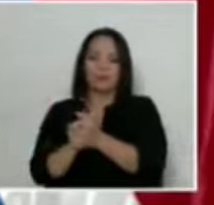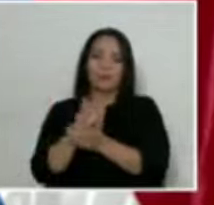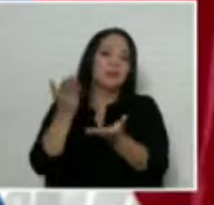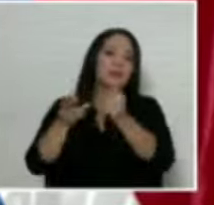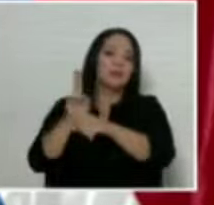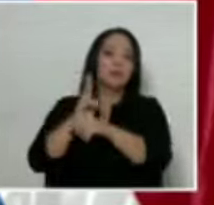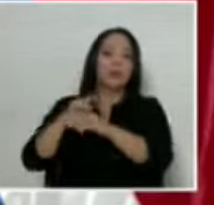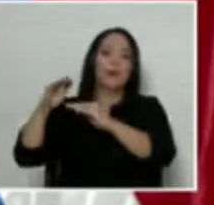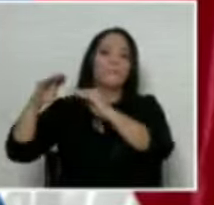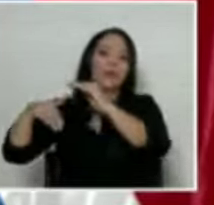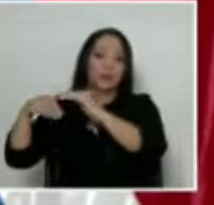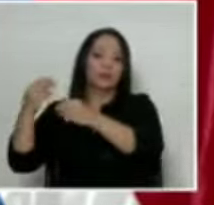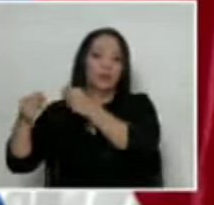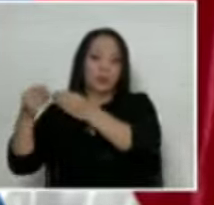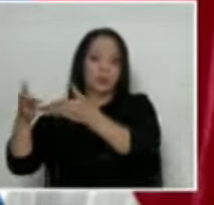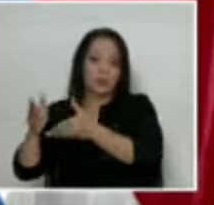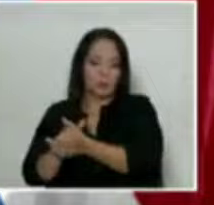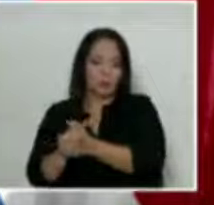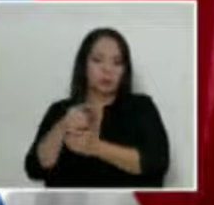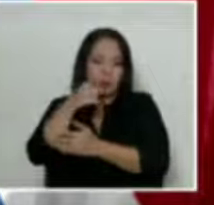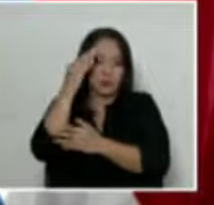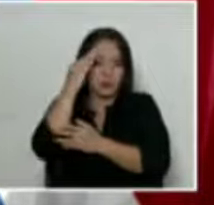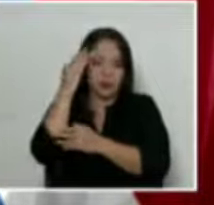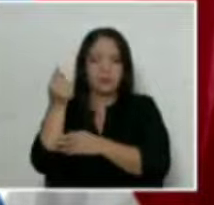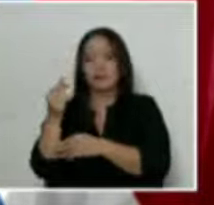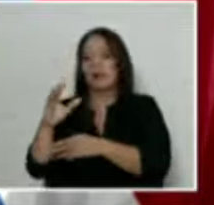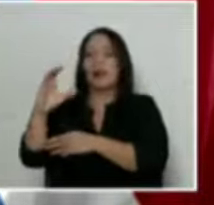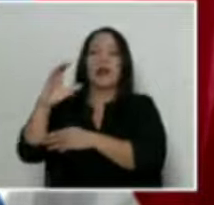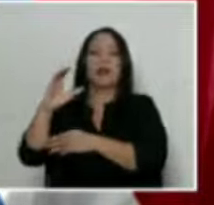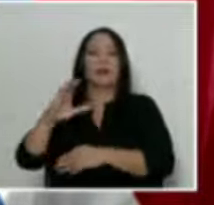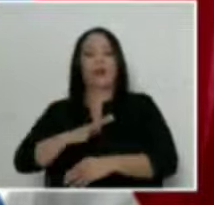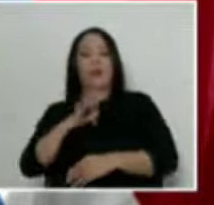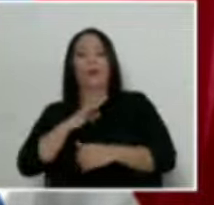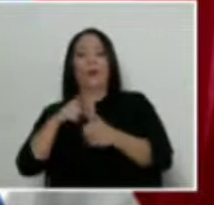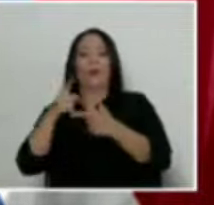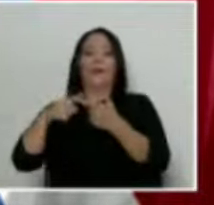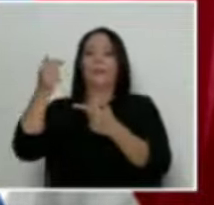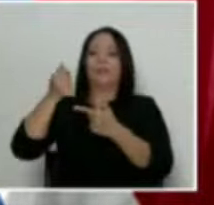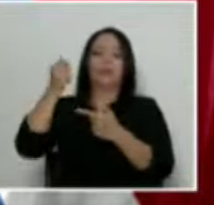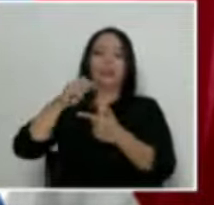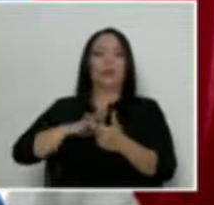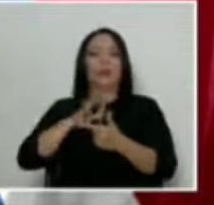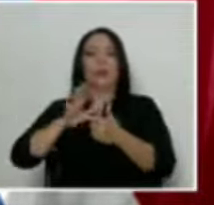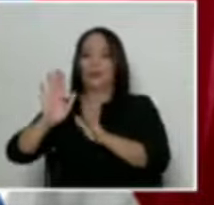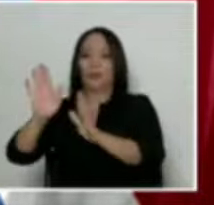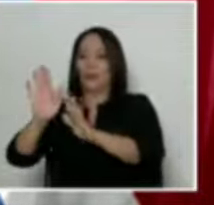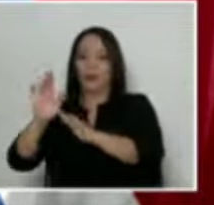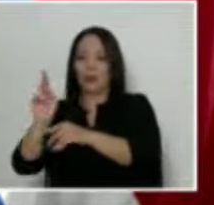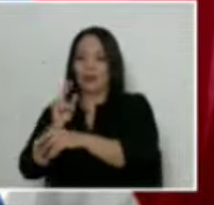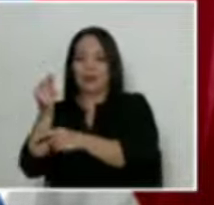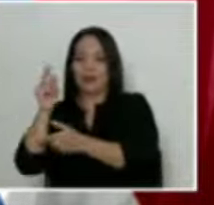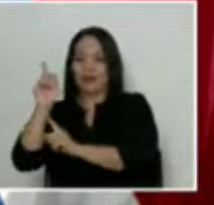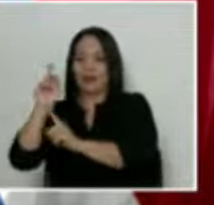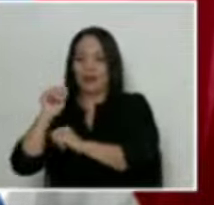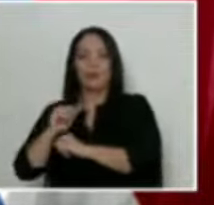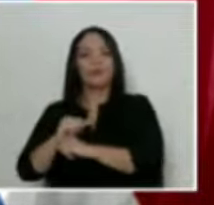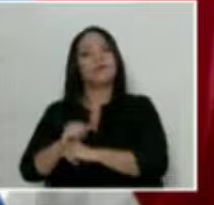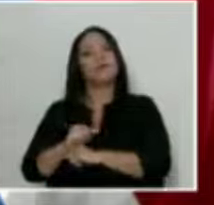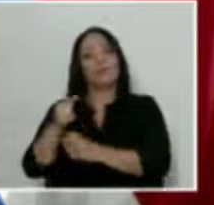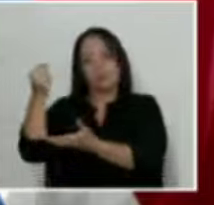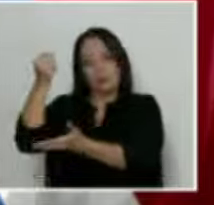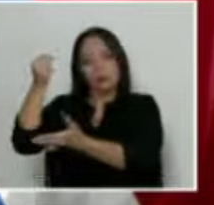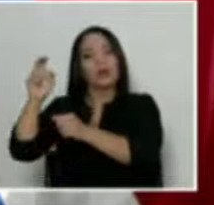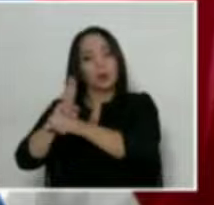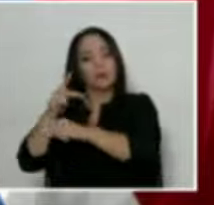y que ustedes conocen, salarios de lujo, pensiones de lujo, ese tipo de cosas, sino para que el país